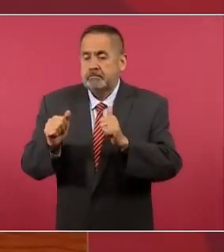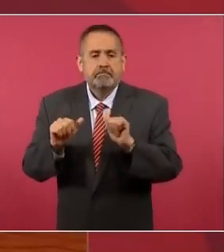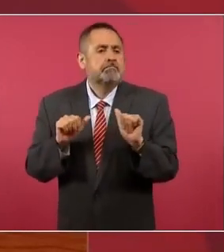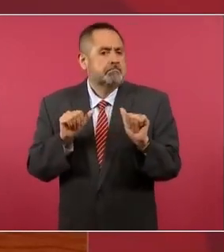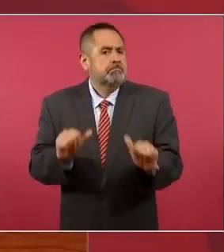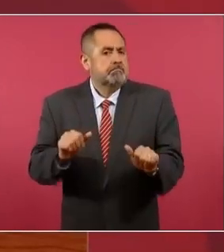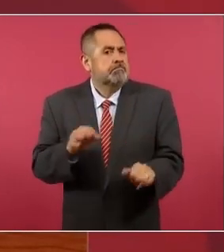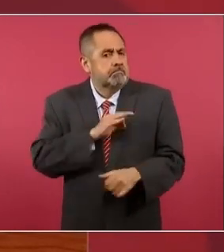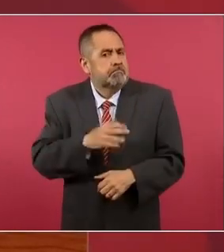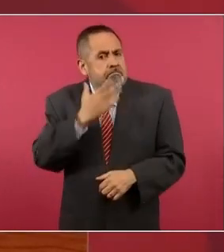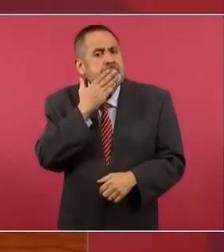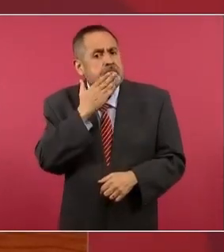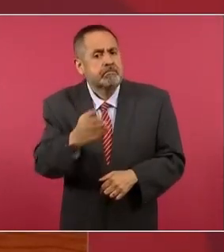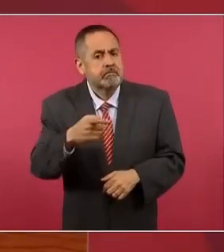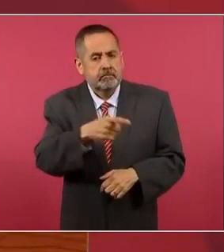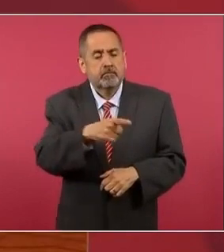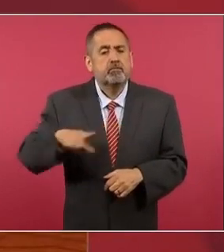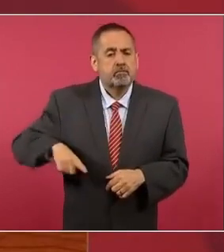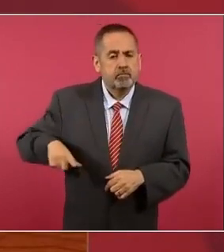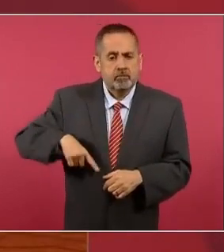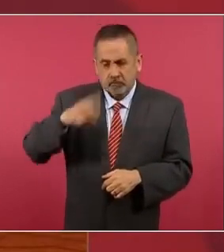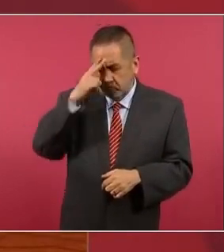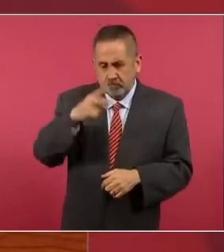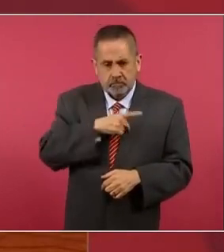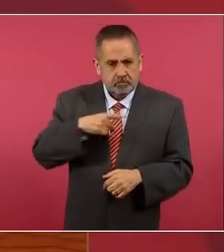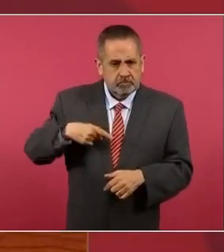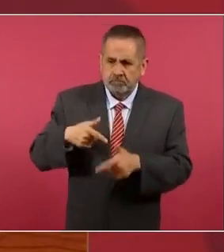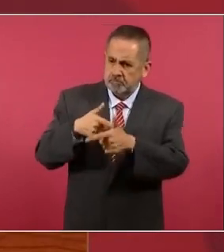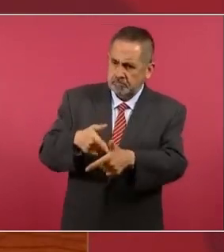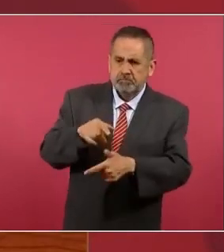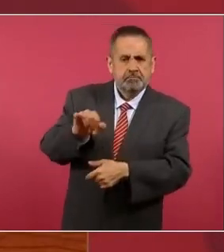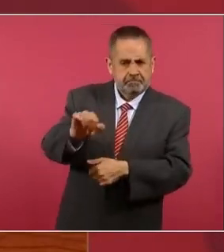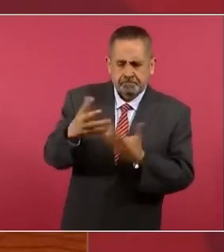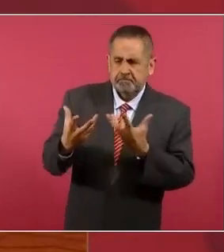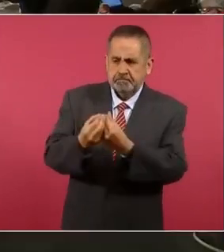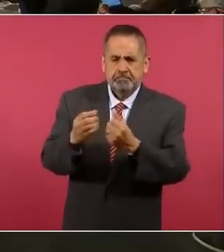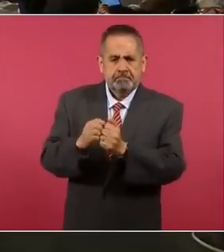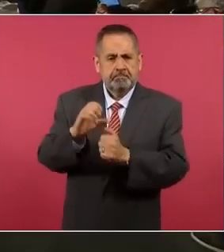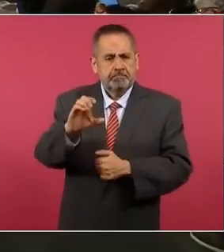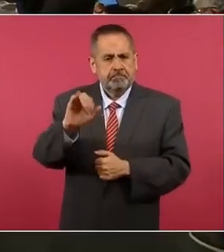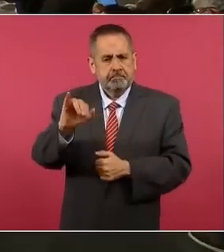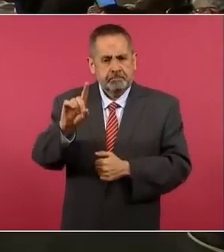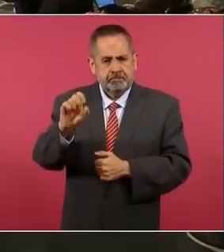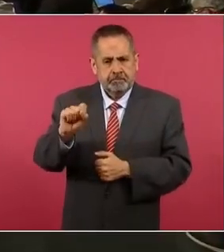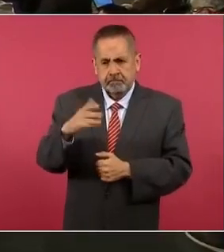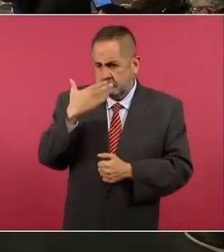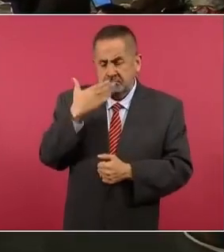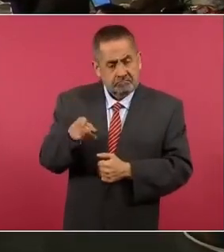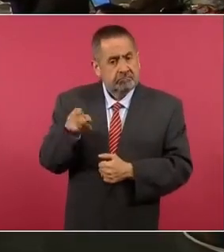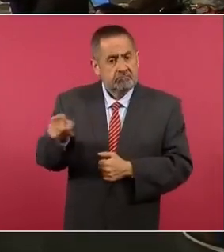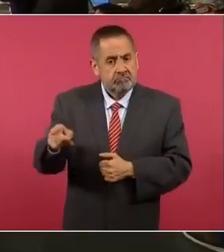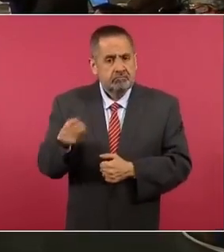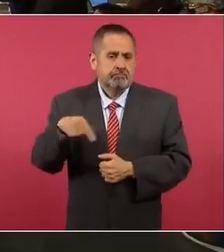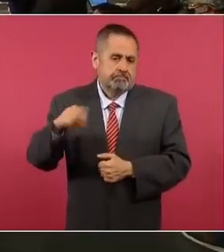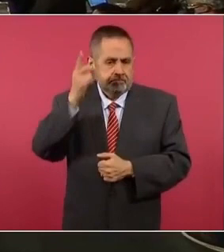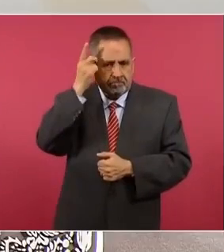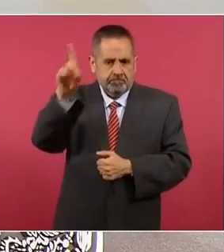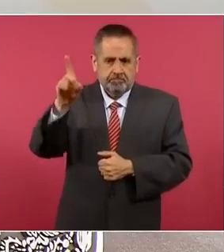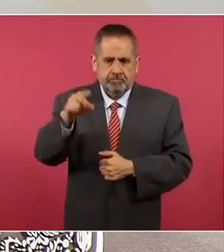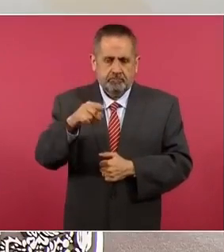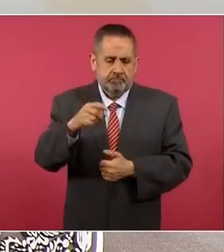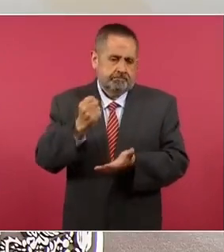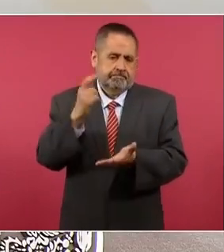de México determina continuar trabajando al lado del Cires, que como bien dices, ellos son los dueños de la